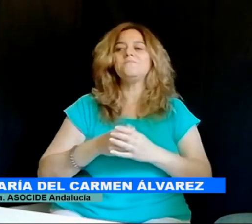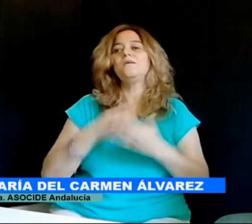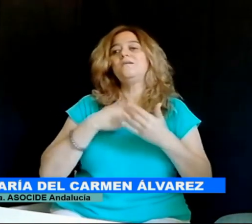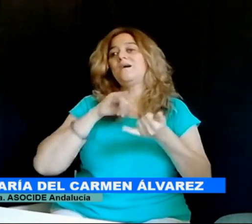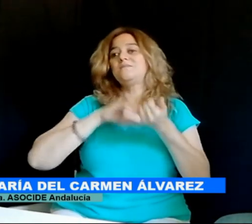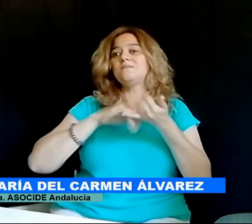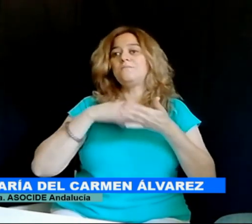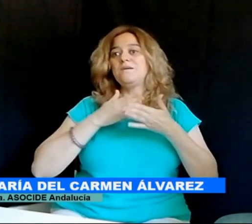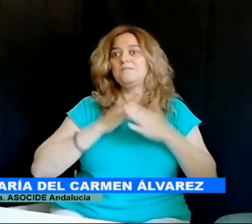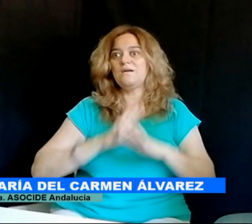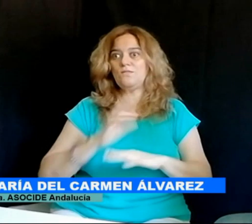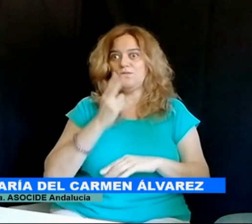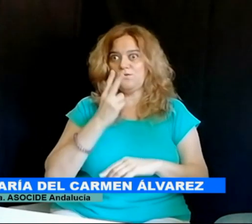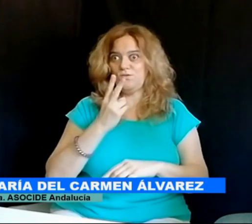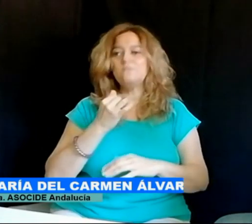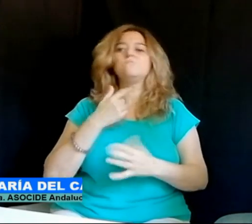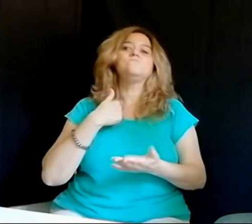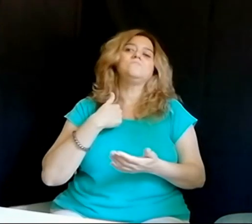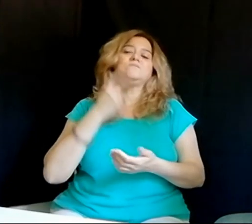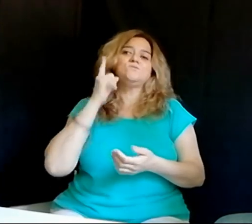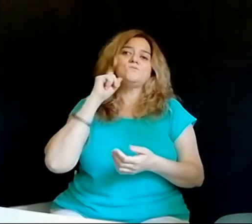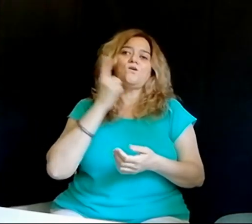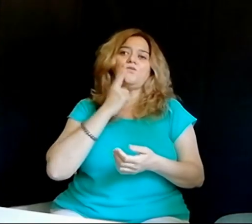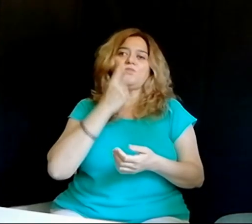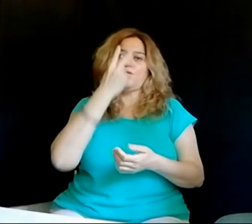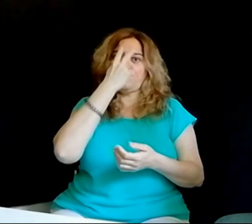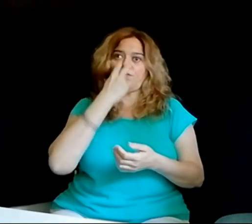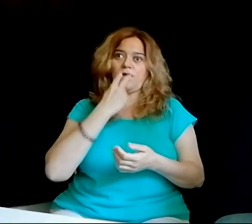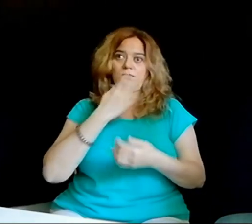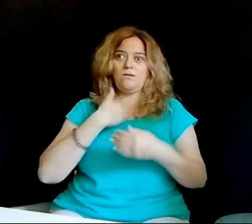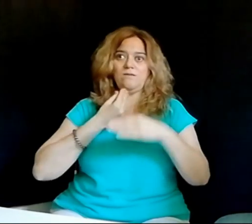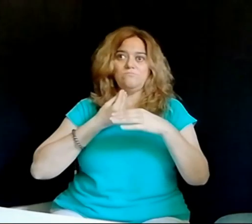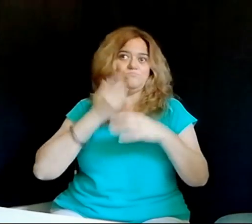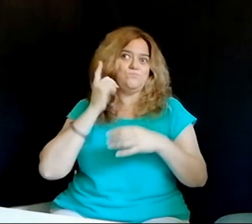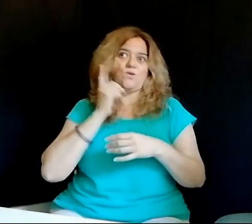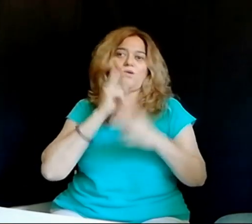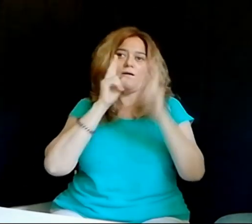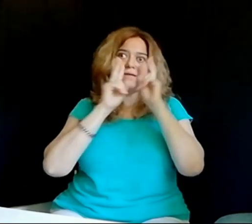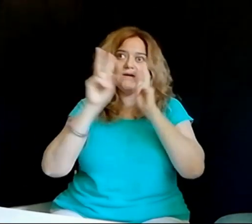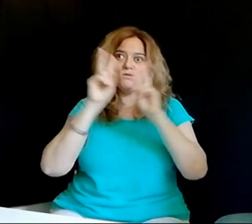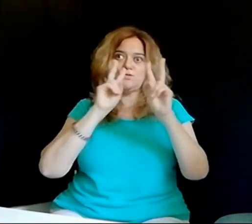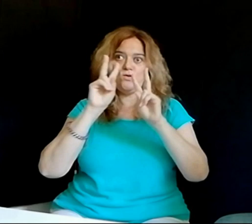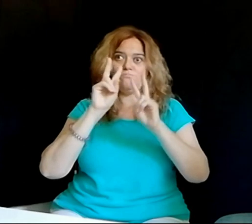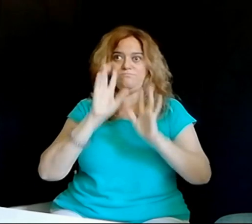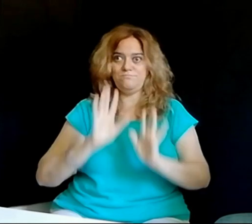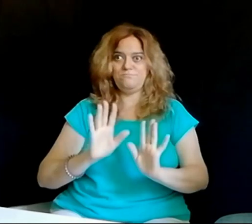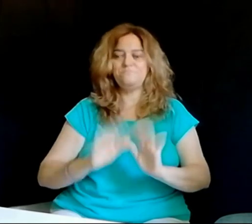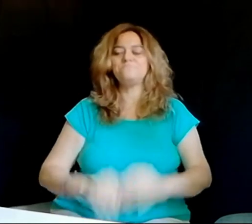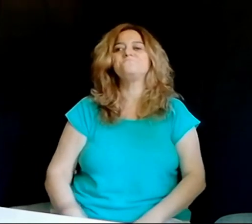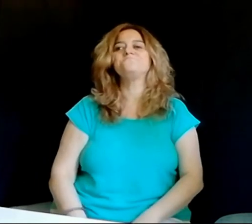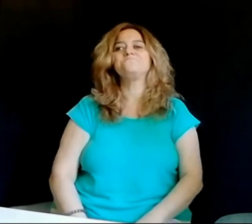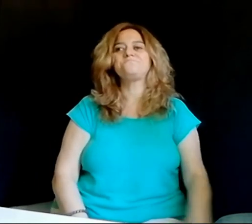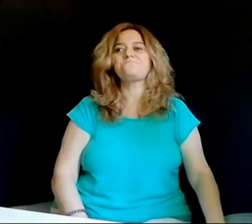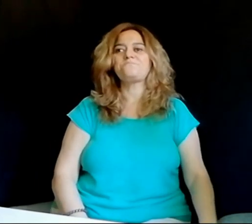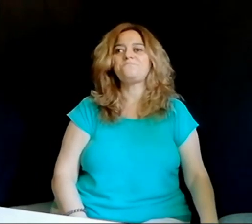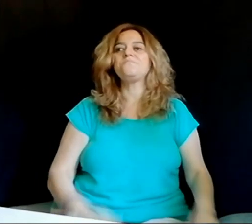mi lengua de signo y necesito que se interprete al oral para que todos entiendan. Yo soy una persona sordociega,